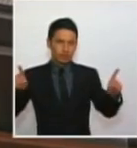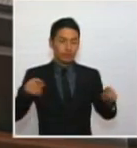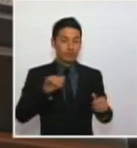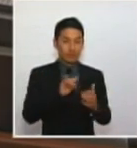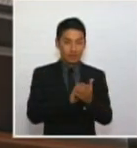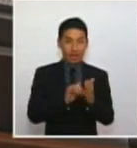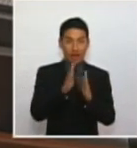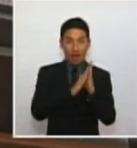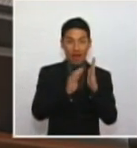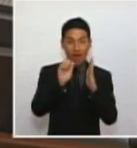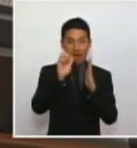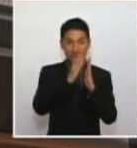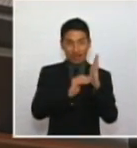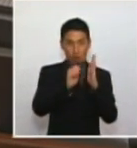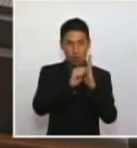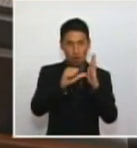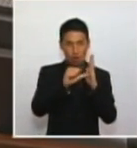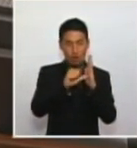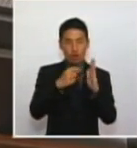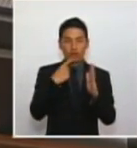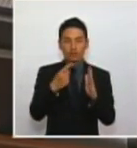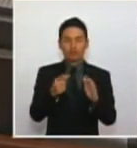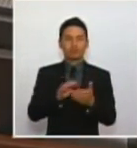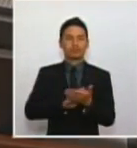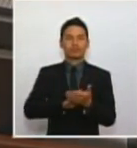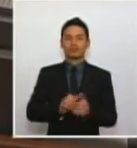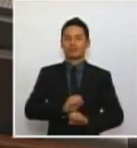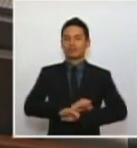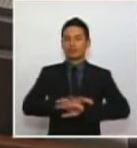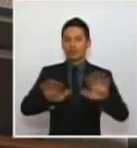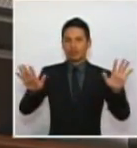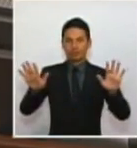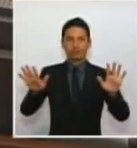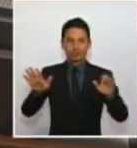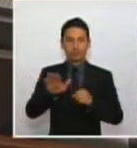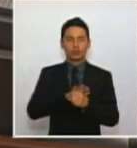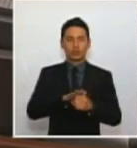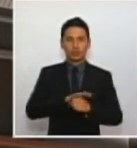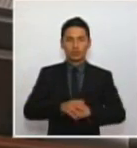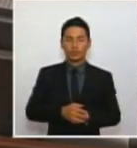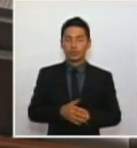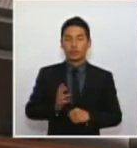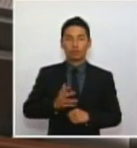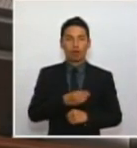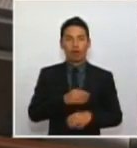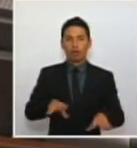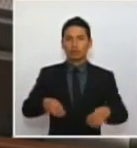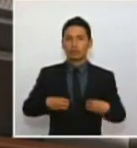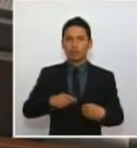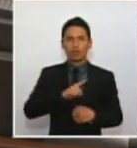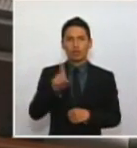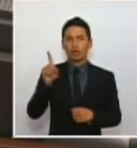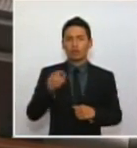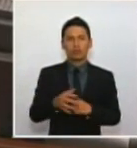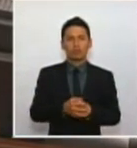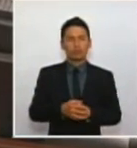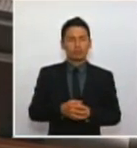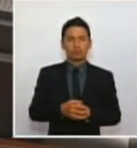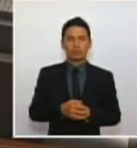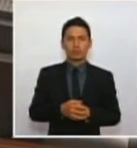va a resolver de una manera dramática estos elementos. No podemos permitir que